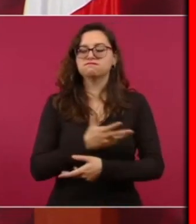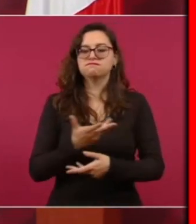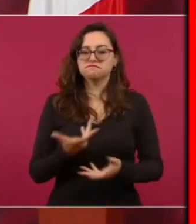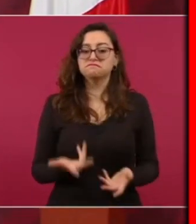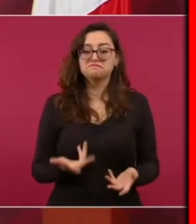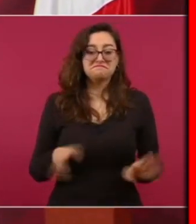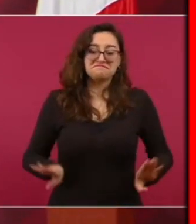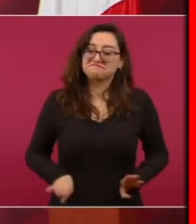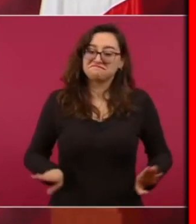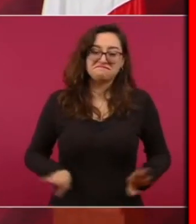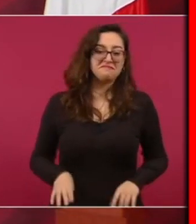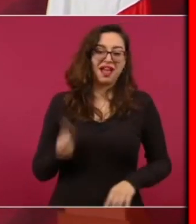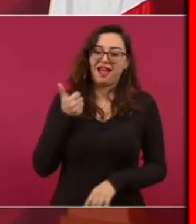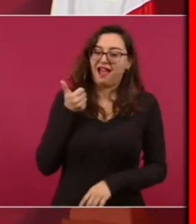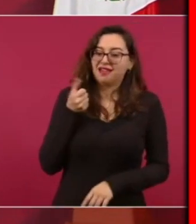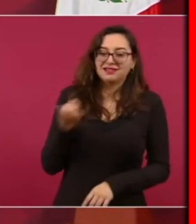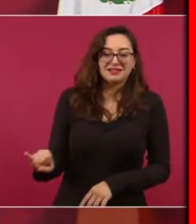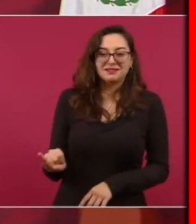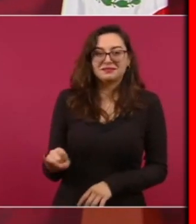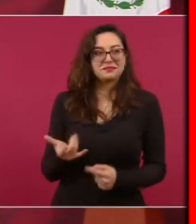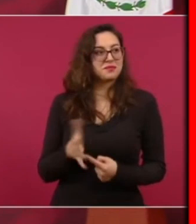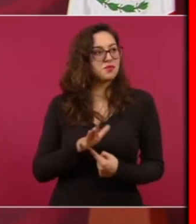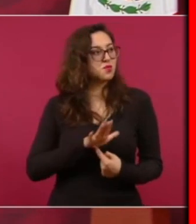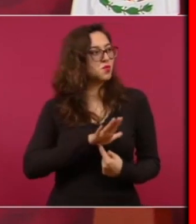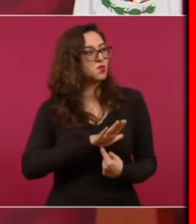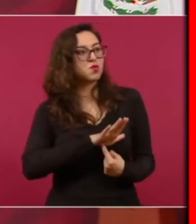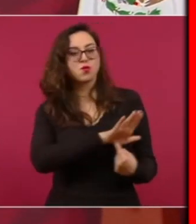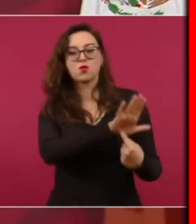Es una fórmula